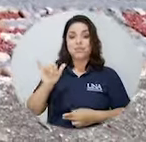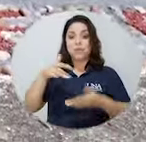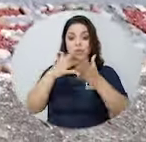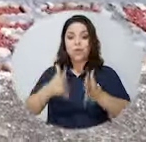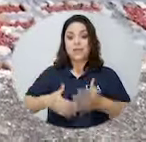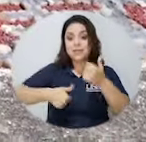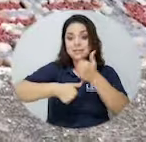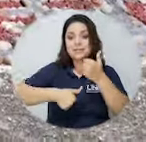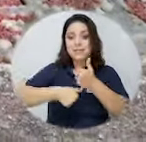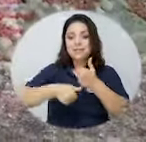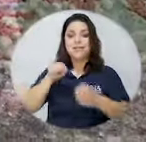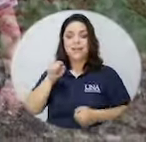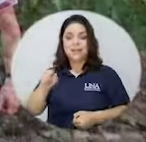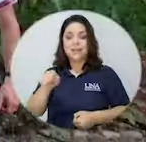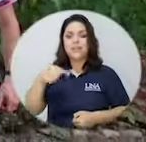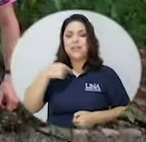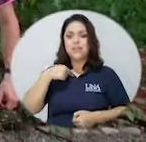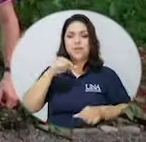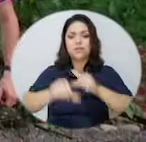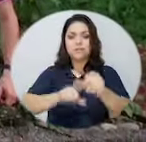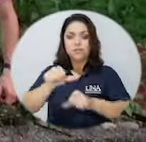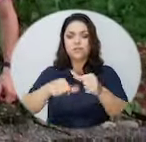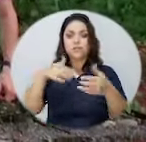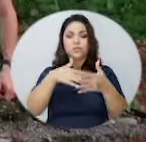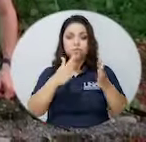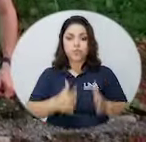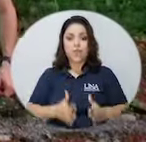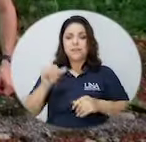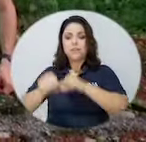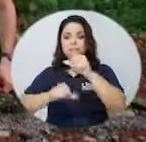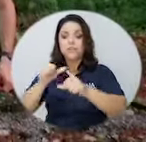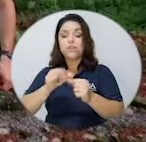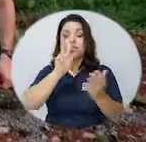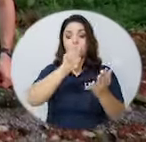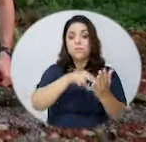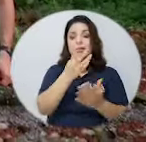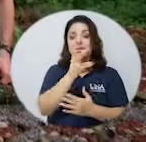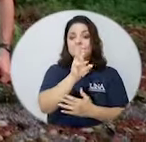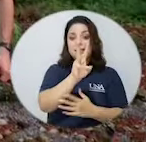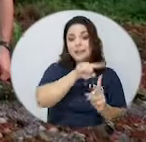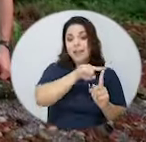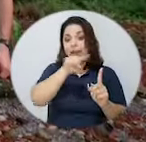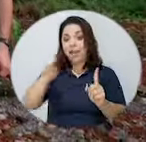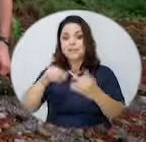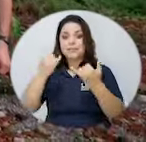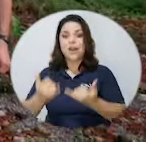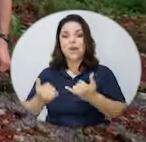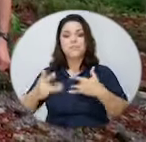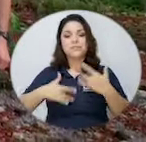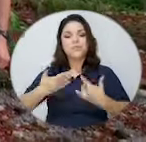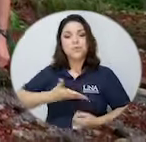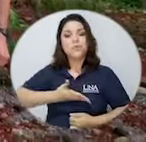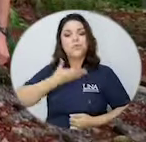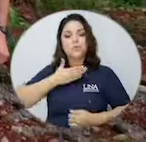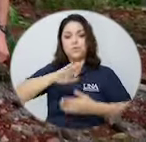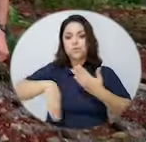los méritos que yo como estudiante y los esfuerzos que hice durante el 2016 hasta la fecha y estoy muy